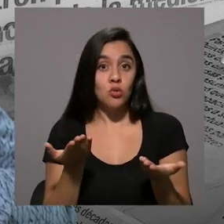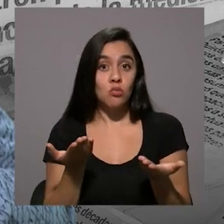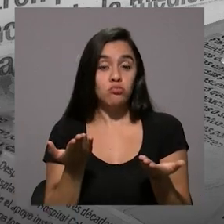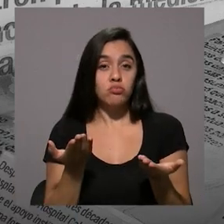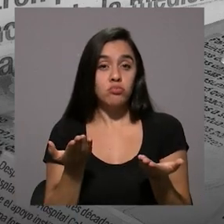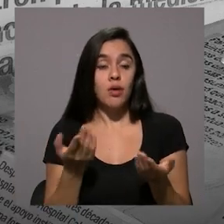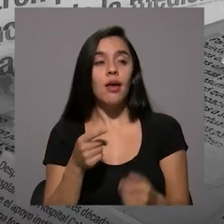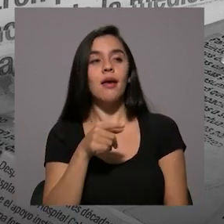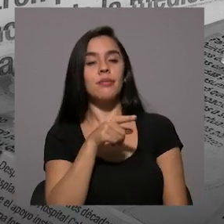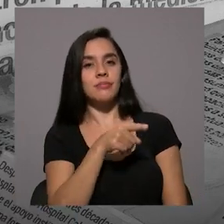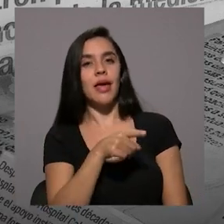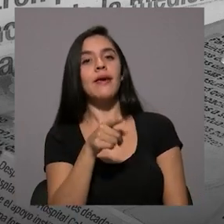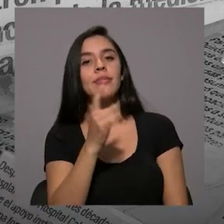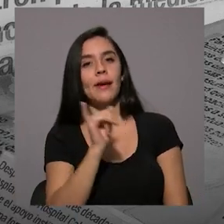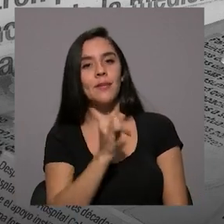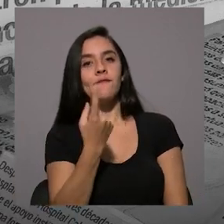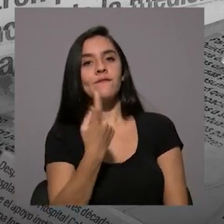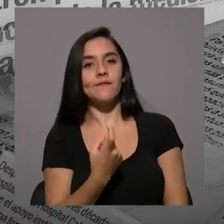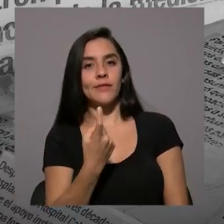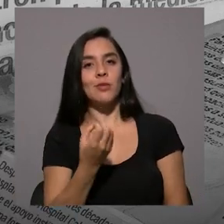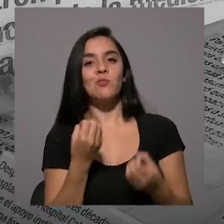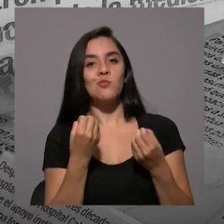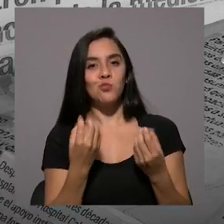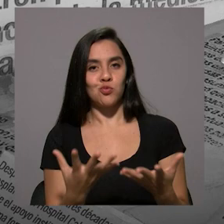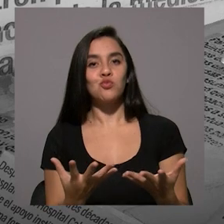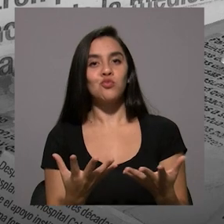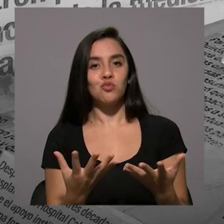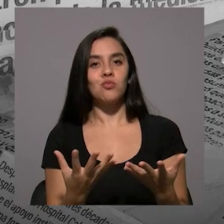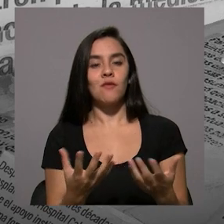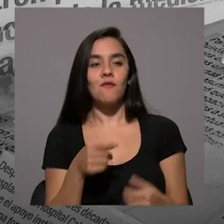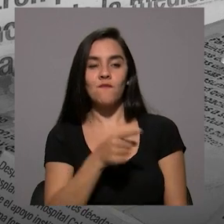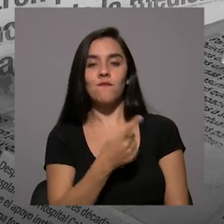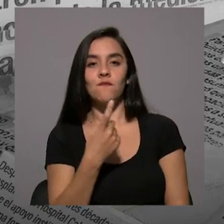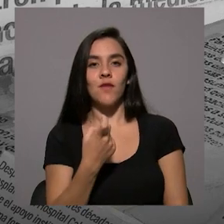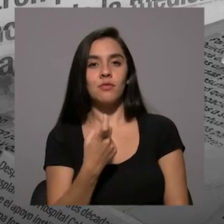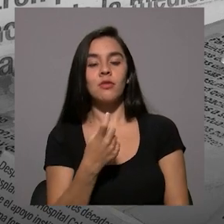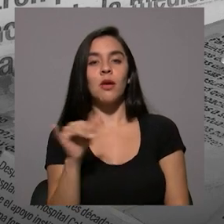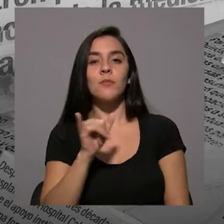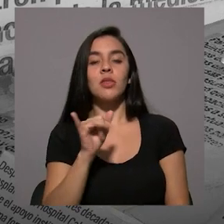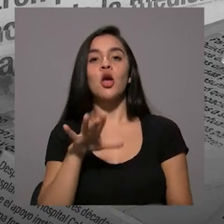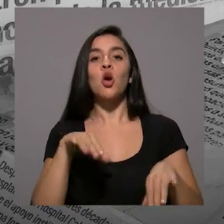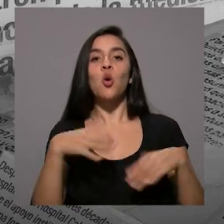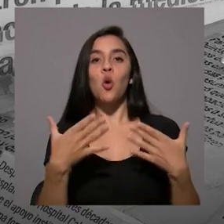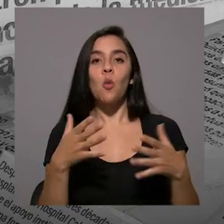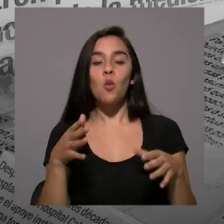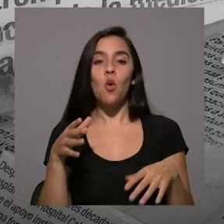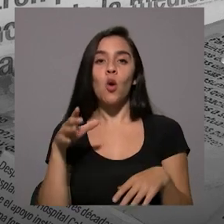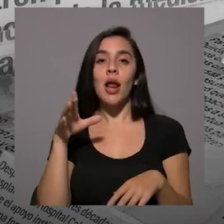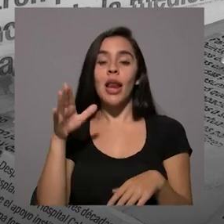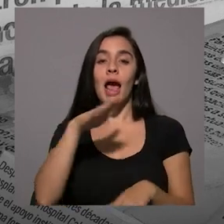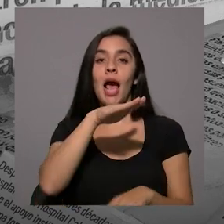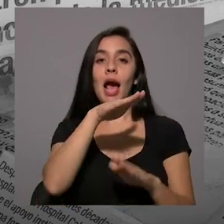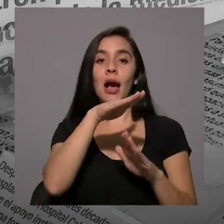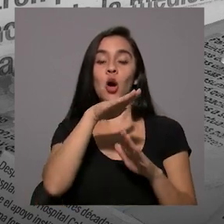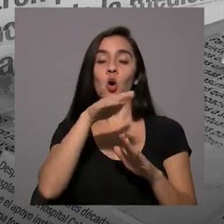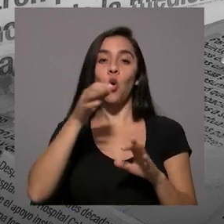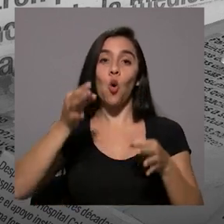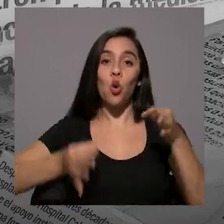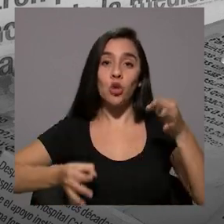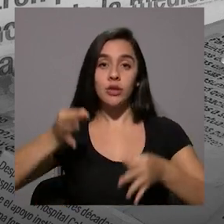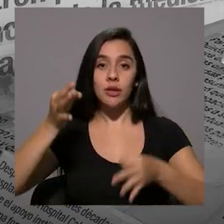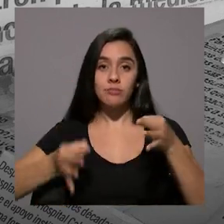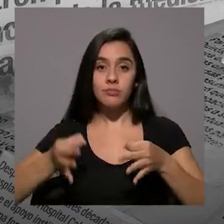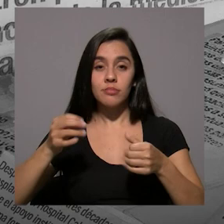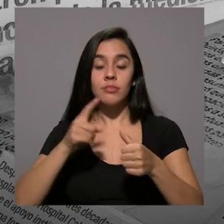Sí, ahí hay. Permanece una deuda importante, también permanece una deuda en el tema de la conformación de la Corte Suprema de Justicia,